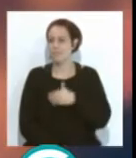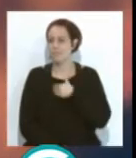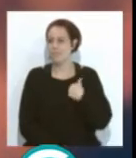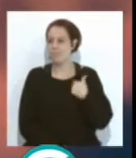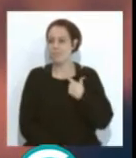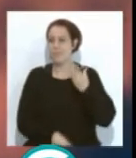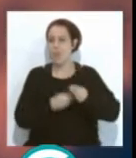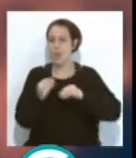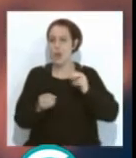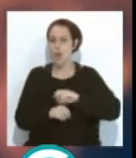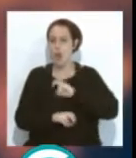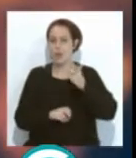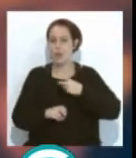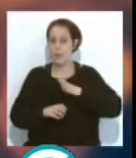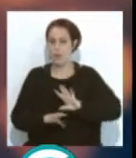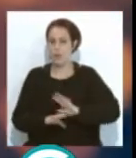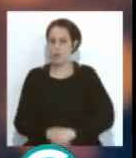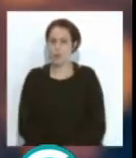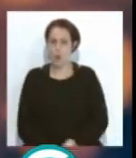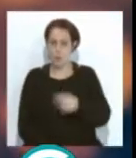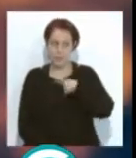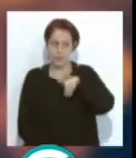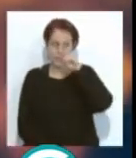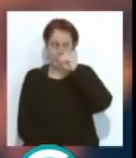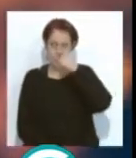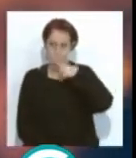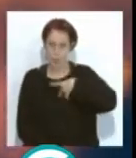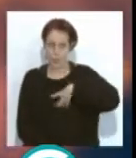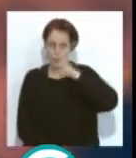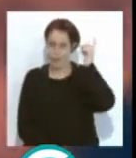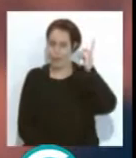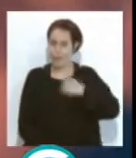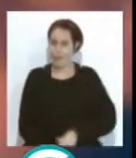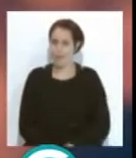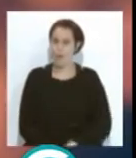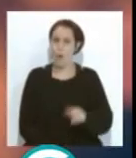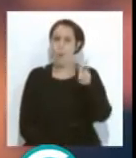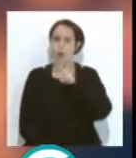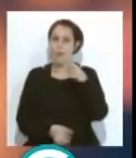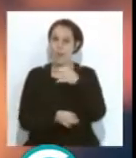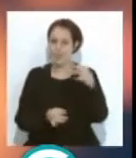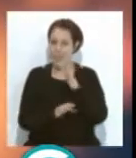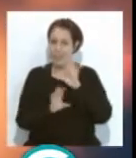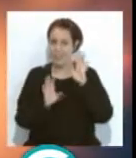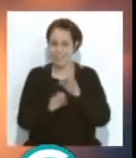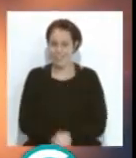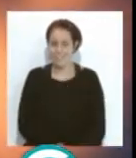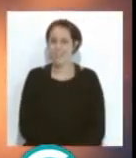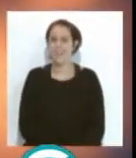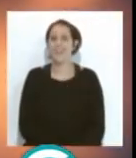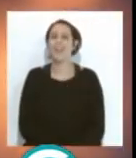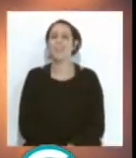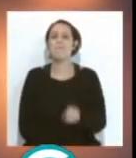pero no sé. En versión World Art, que antiguo eres, Diego, eso ya ni existe, me parece a Perfect, bueno. Bueno, vamos, que